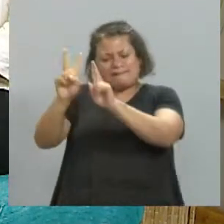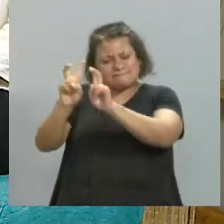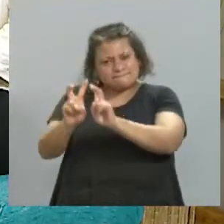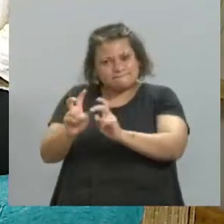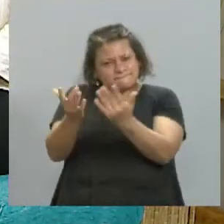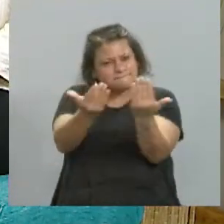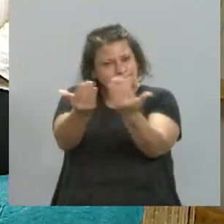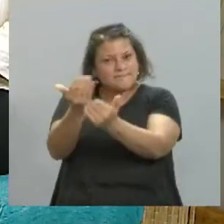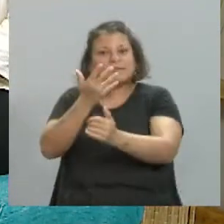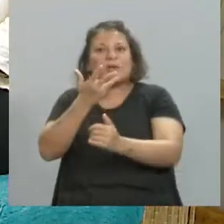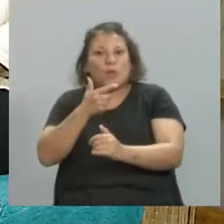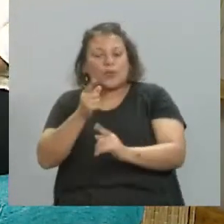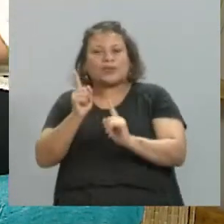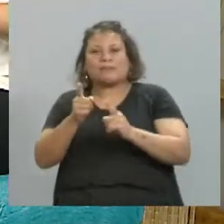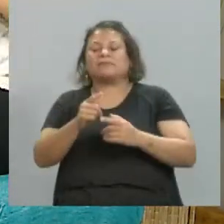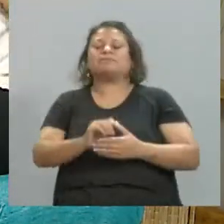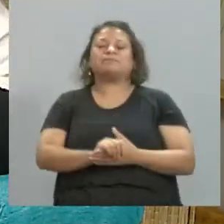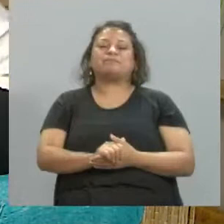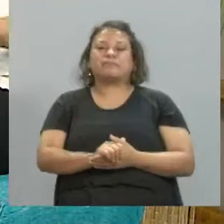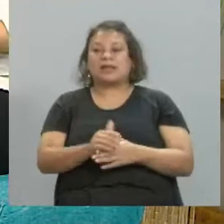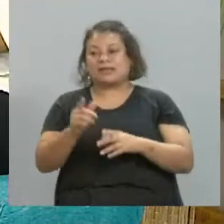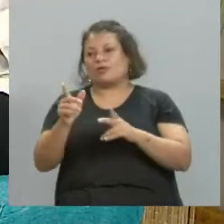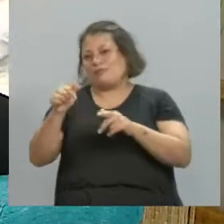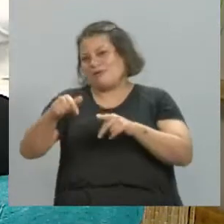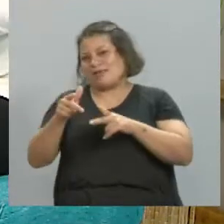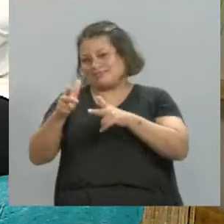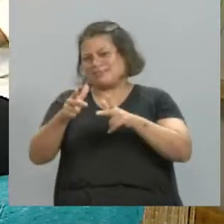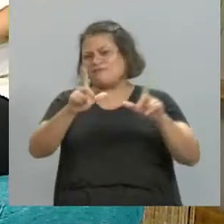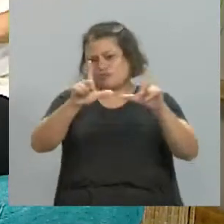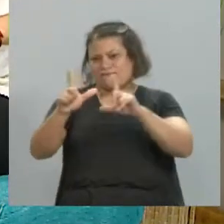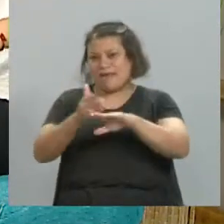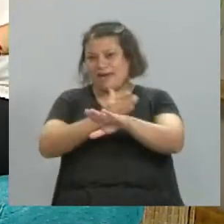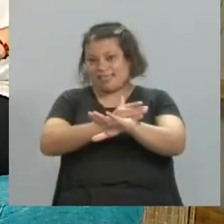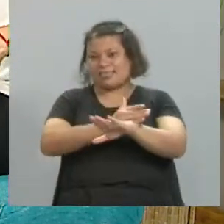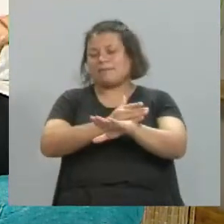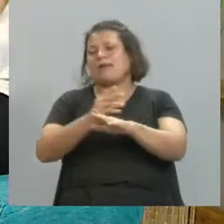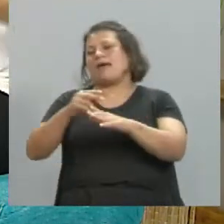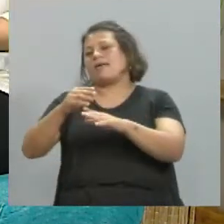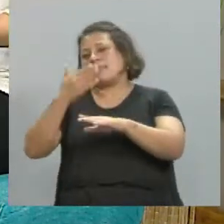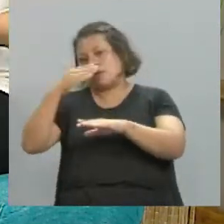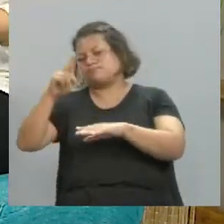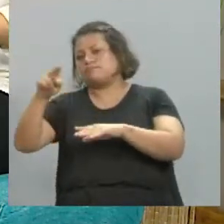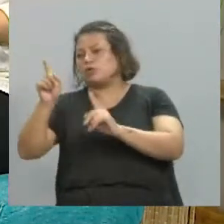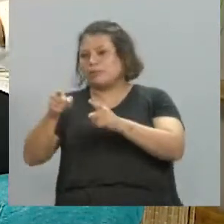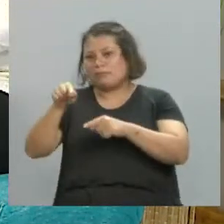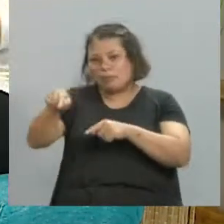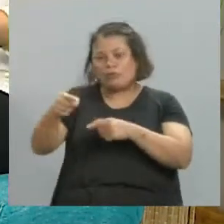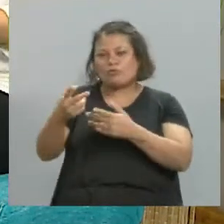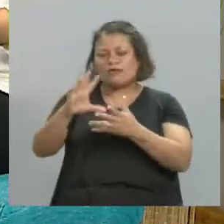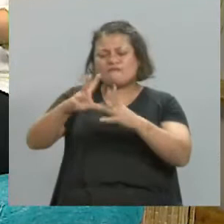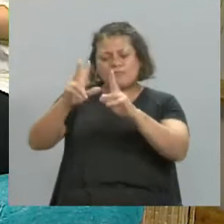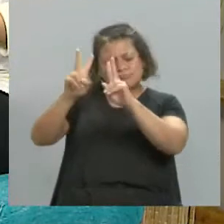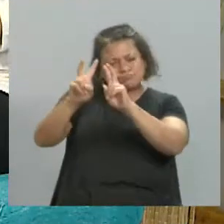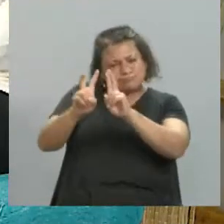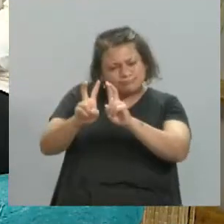diciendo ahora, que también usas mucho la fotografía para empezar a armar una obra, pero también sos un investigador, digo, de previo